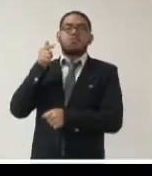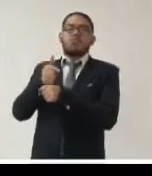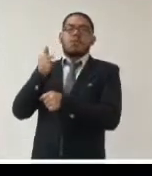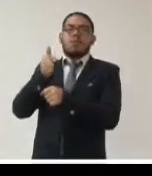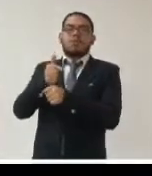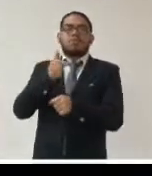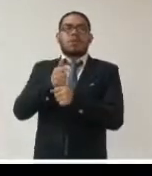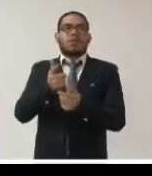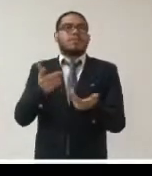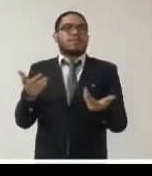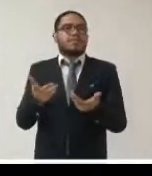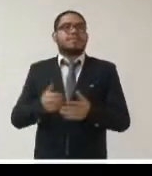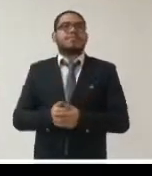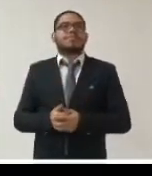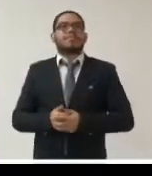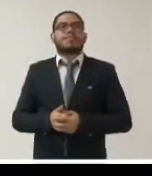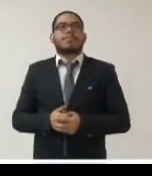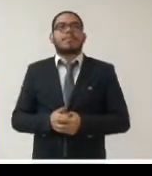activa